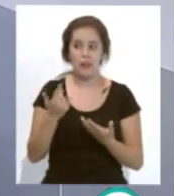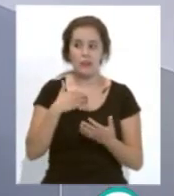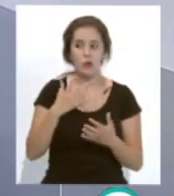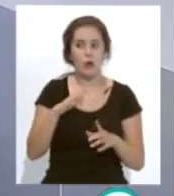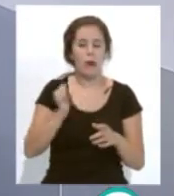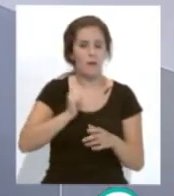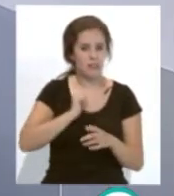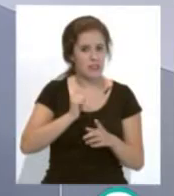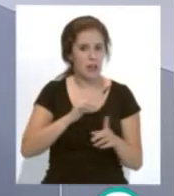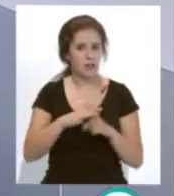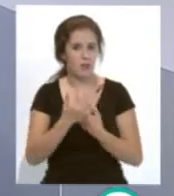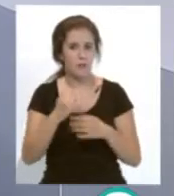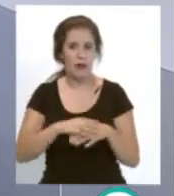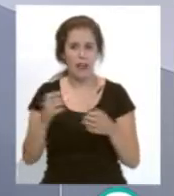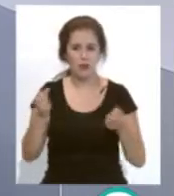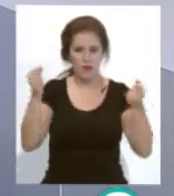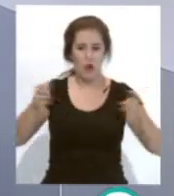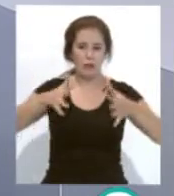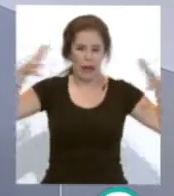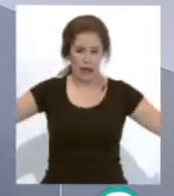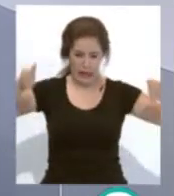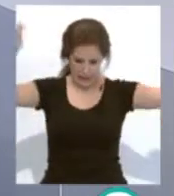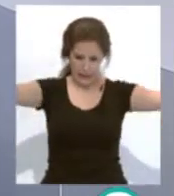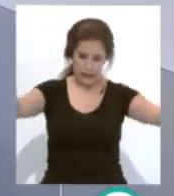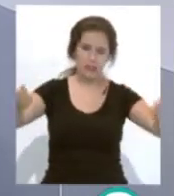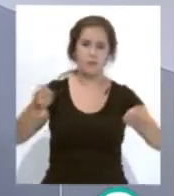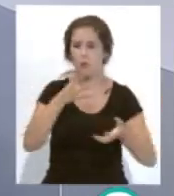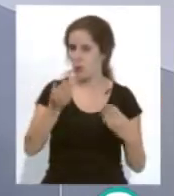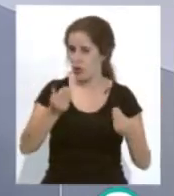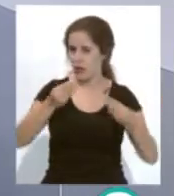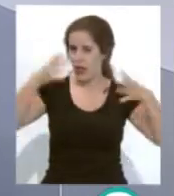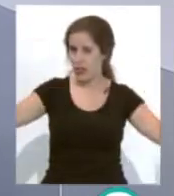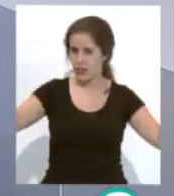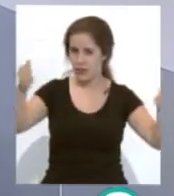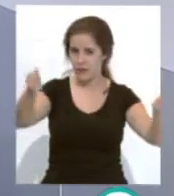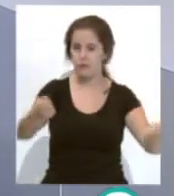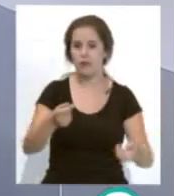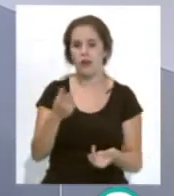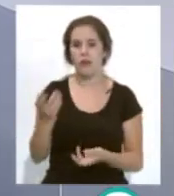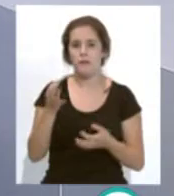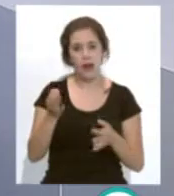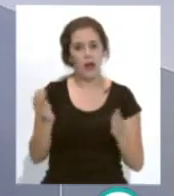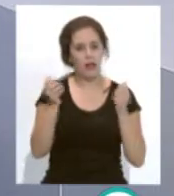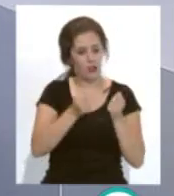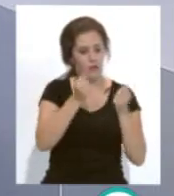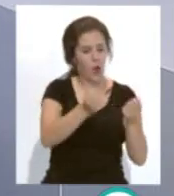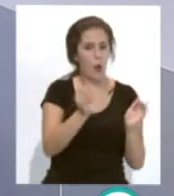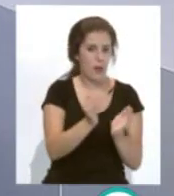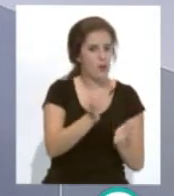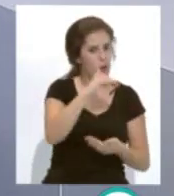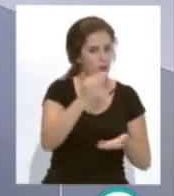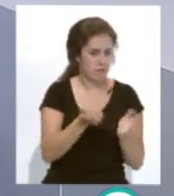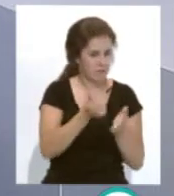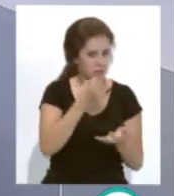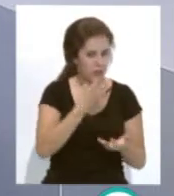para que ese trofeo no sea tan grande porque eso es muy voluminoso y dejar unos trofeitos que son muy bonitos y mucho